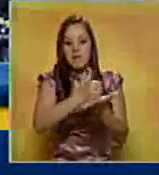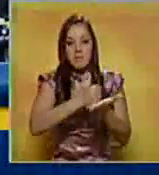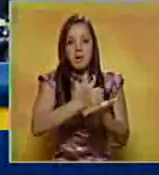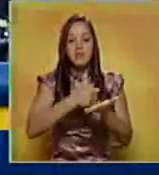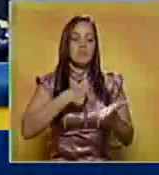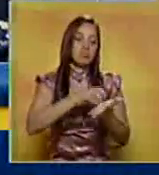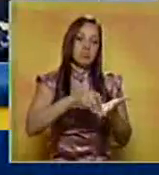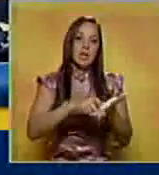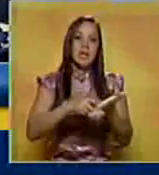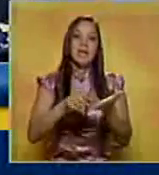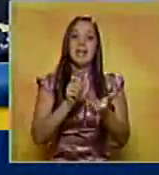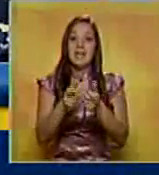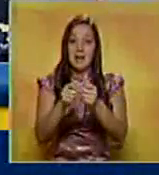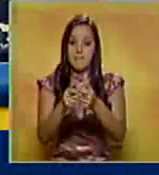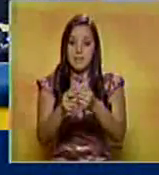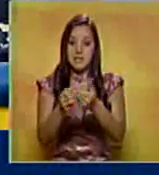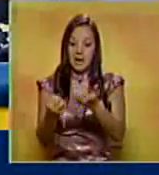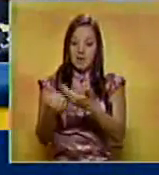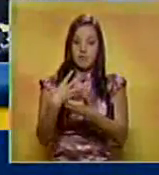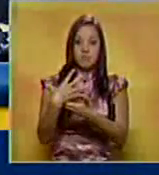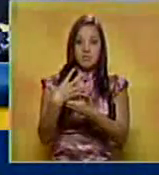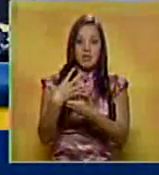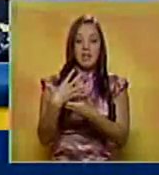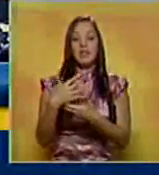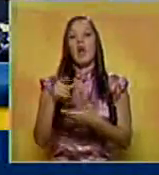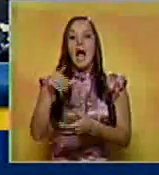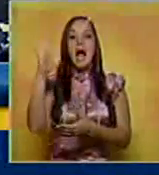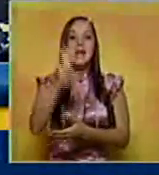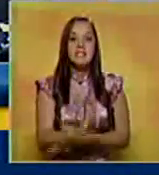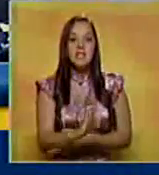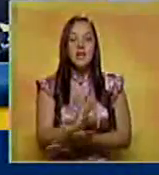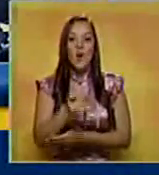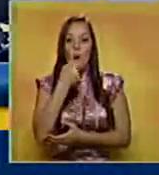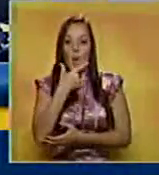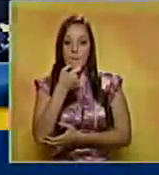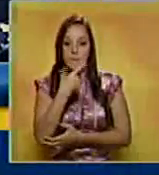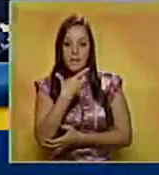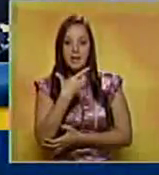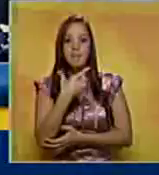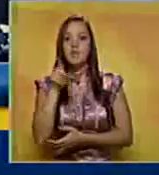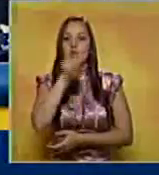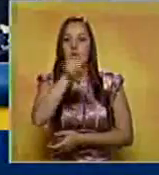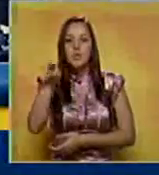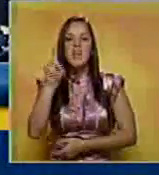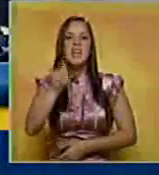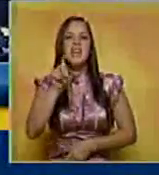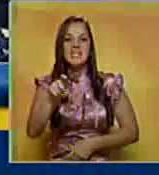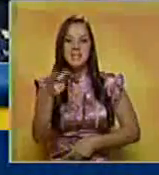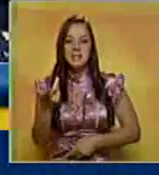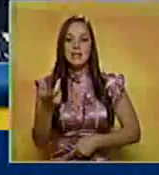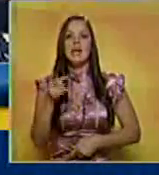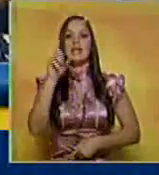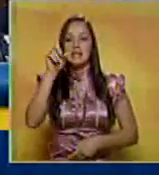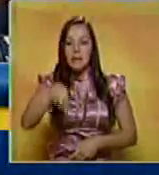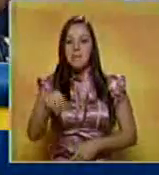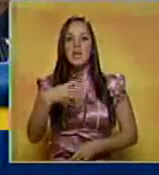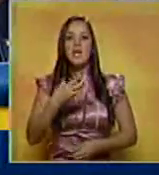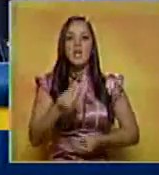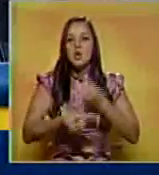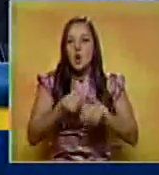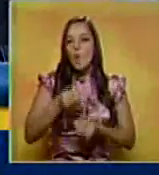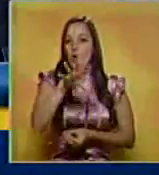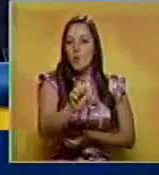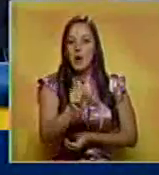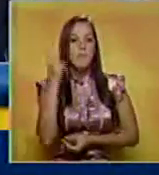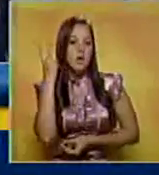de mensajes de texto podrán entonces avisarle la llegada de los medicamentos que necesita, así como su adquisición. Escuchemos